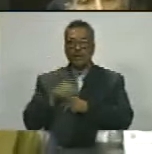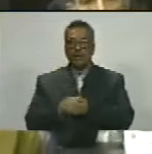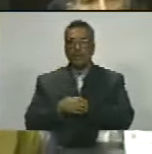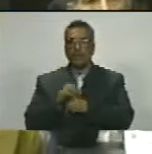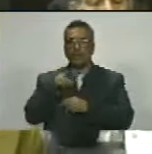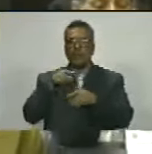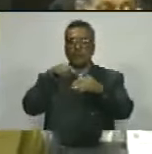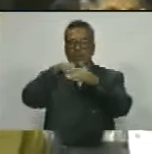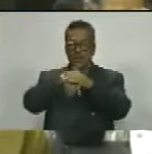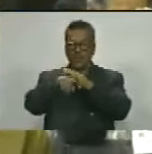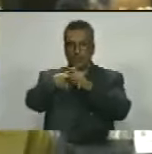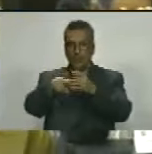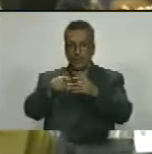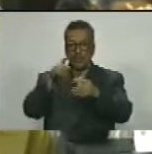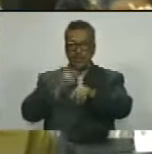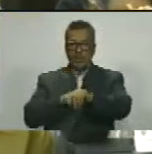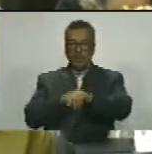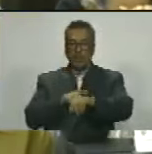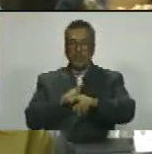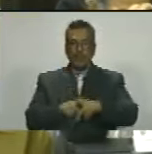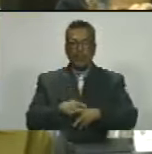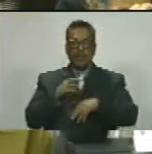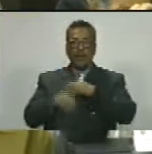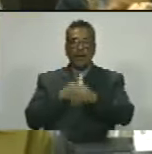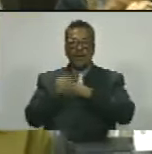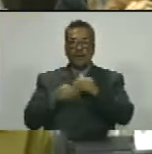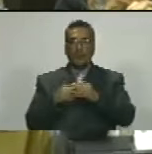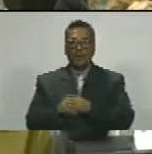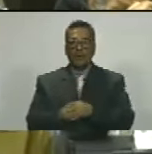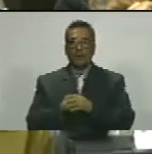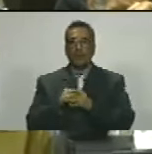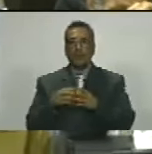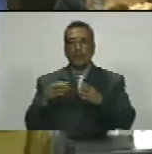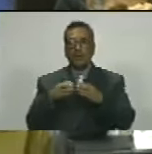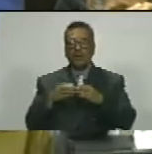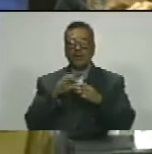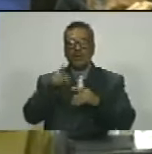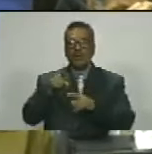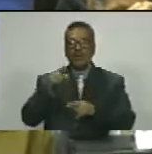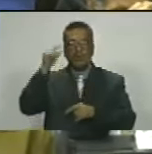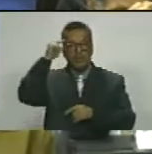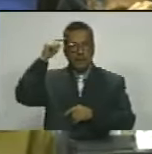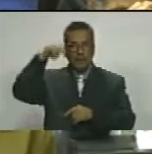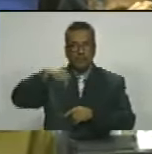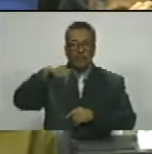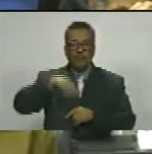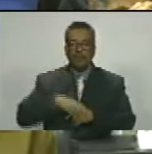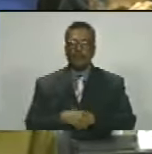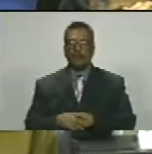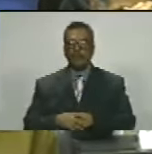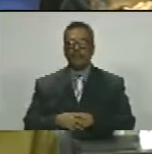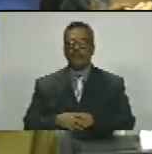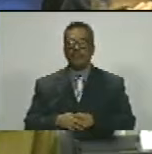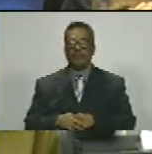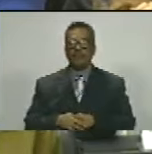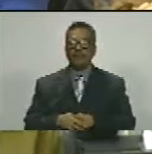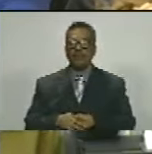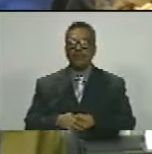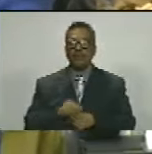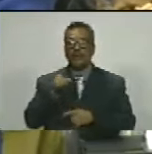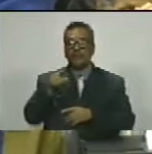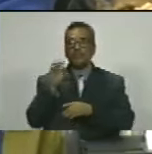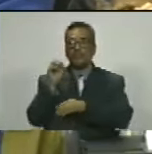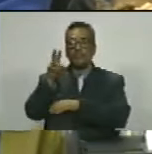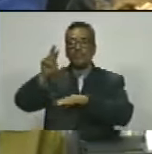dentro del lapso por lo tanto corresponde la sesión ordinaria del día de hoy para que este